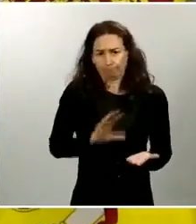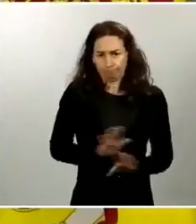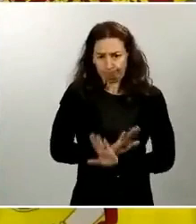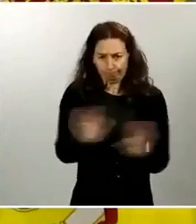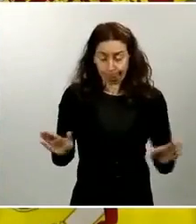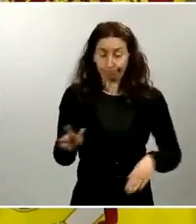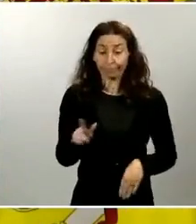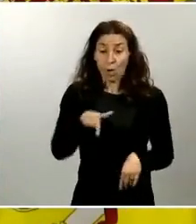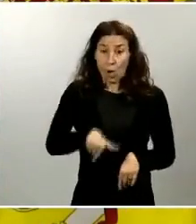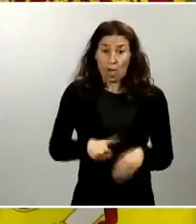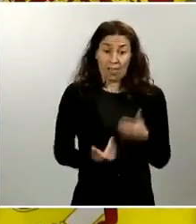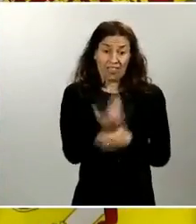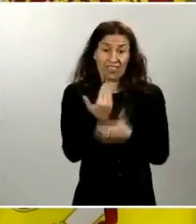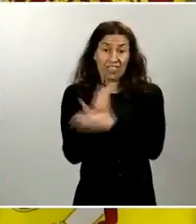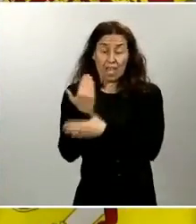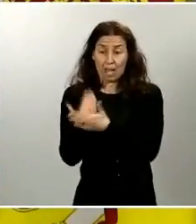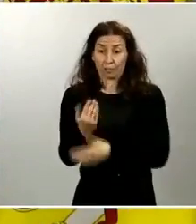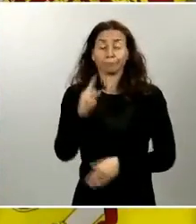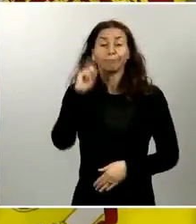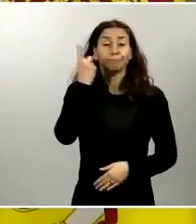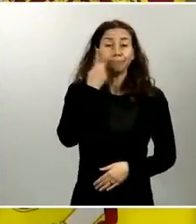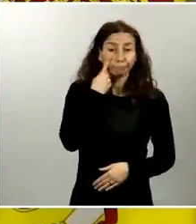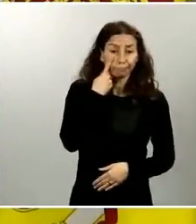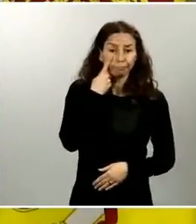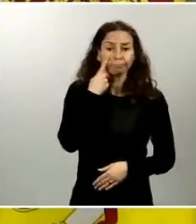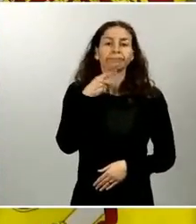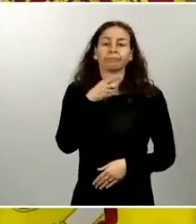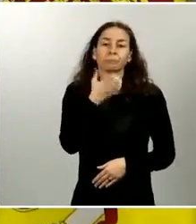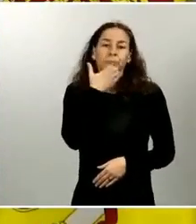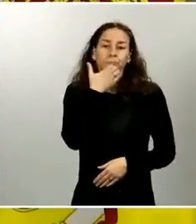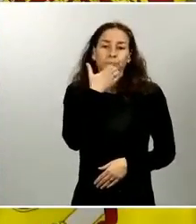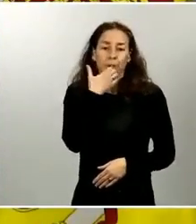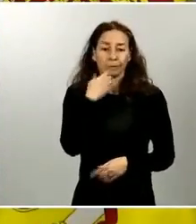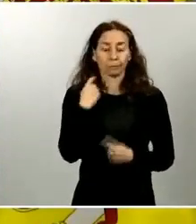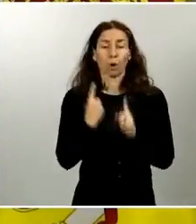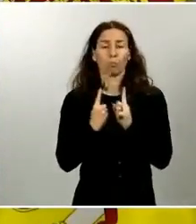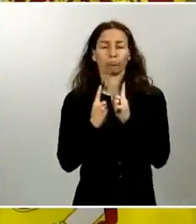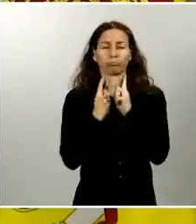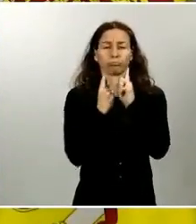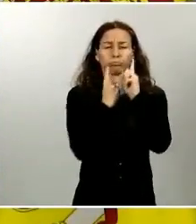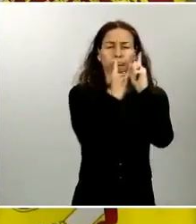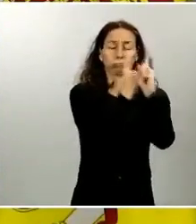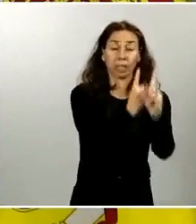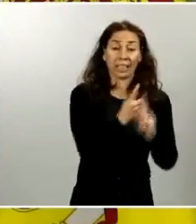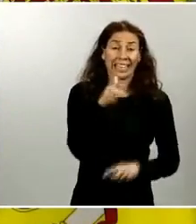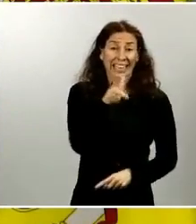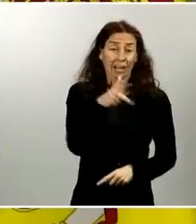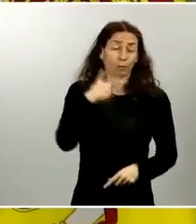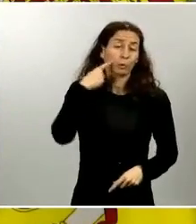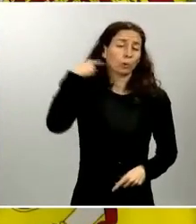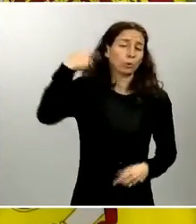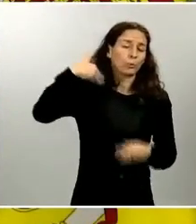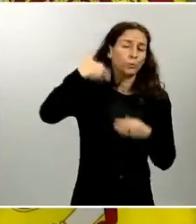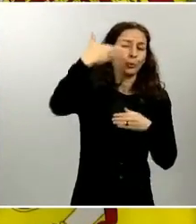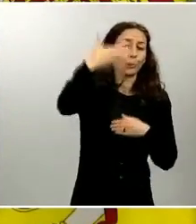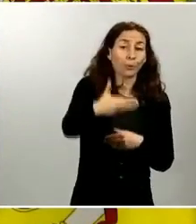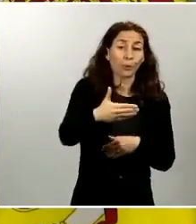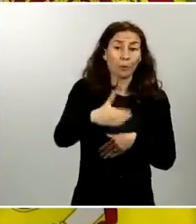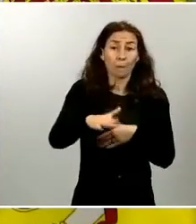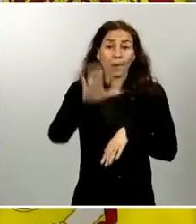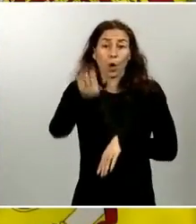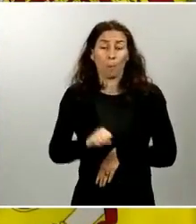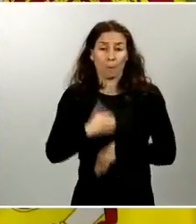que se desplazaban varios kilómetros para comprar el pan o que se dirigían a visitar a familiares inexistentes.